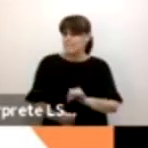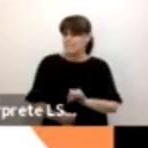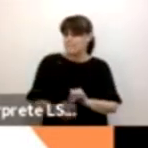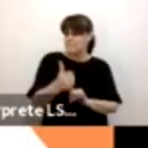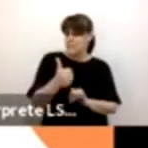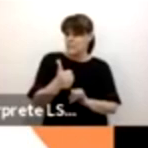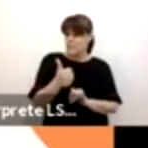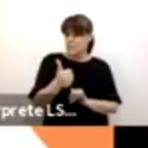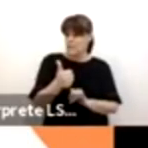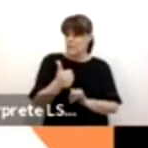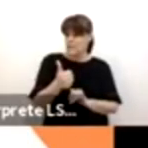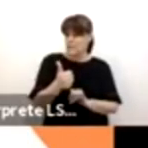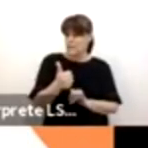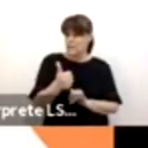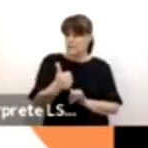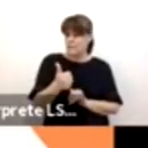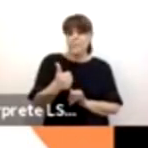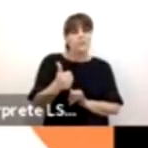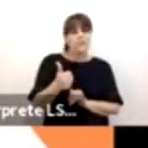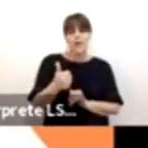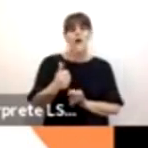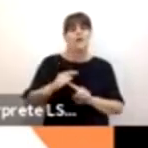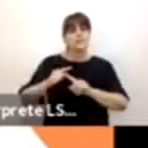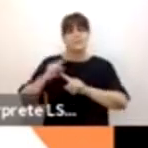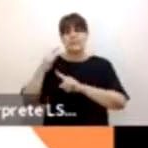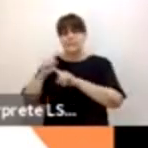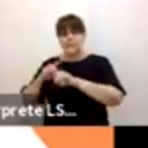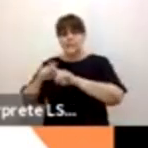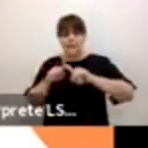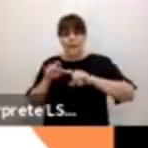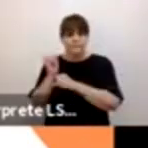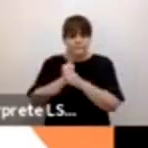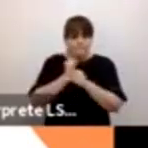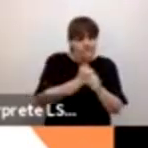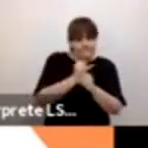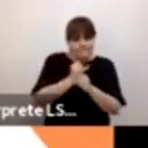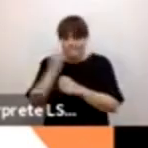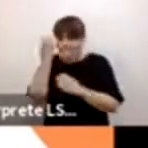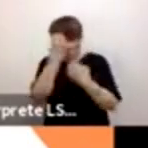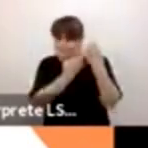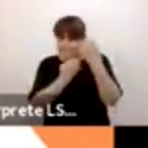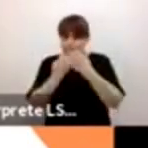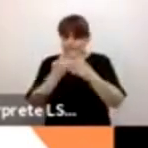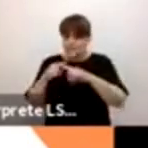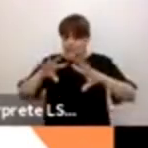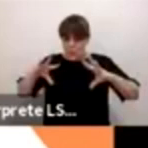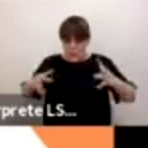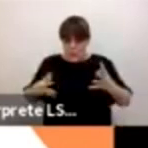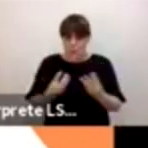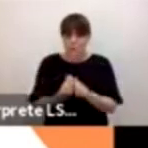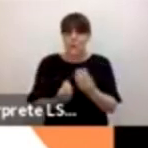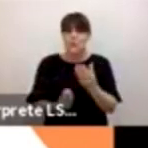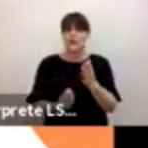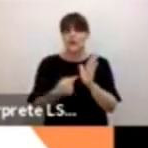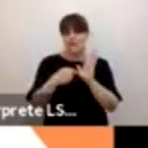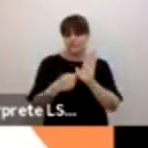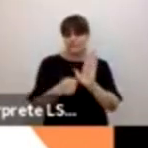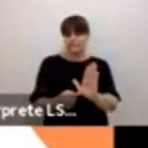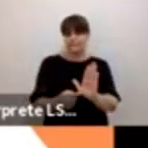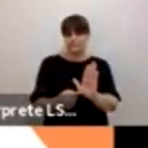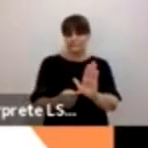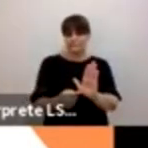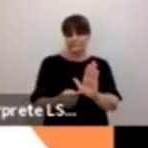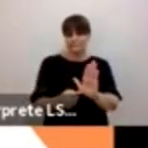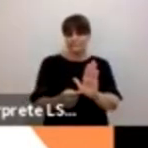herencia ya de varios estudios y guías metodológicas que se han trabajado para poblaciones jóvenes, que pueden ver en su